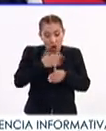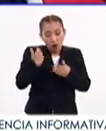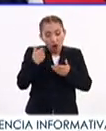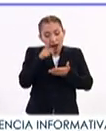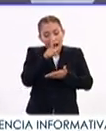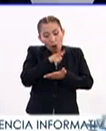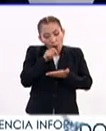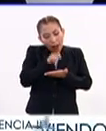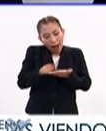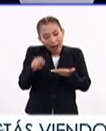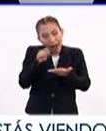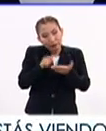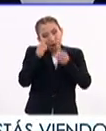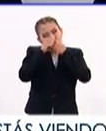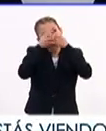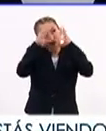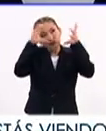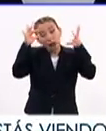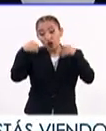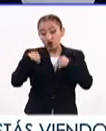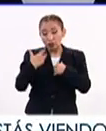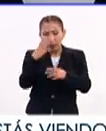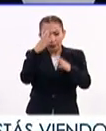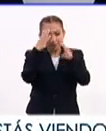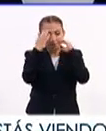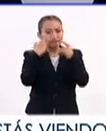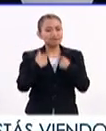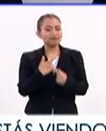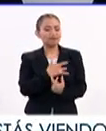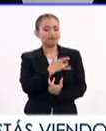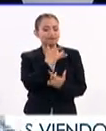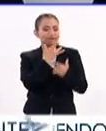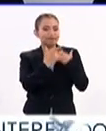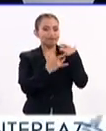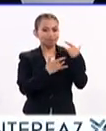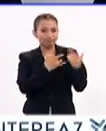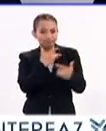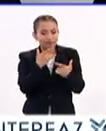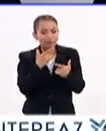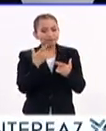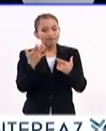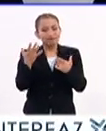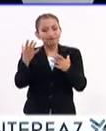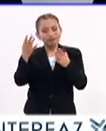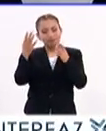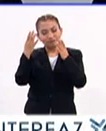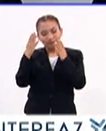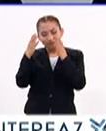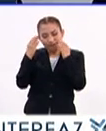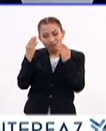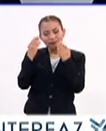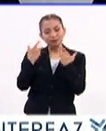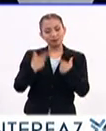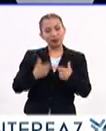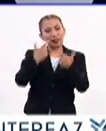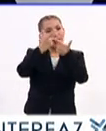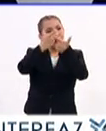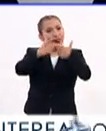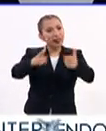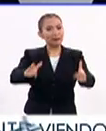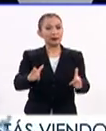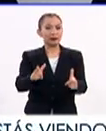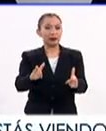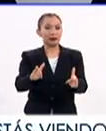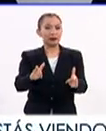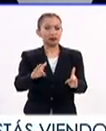lenguaje. Los formemos como personas sensibles, los formemos como personas libres